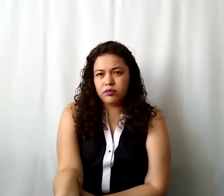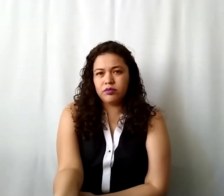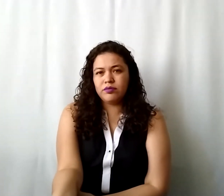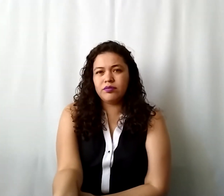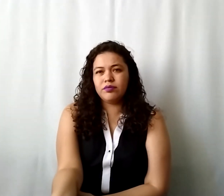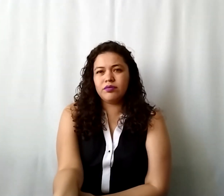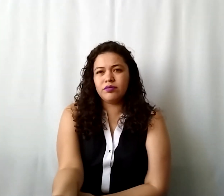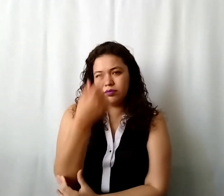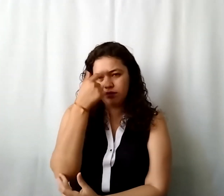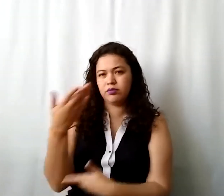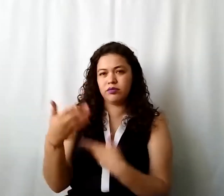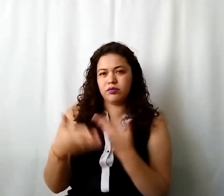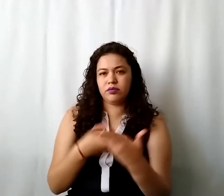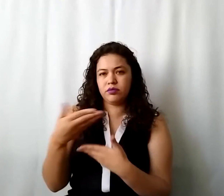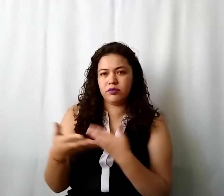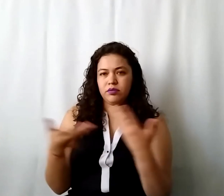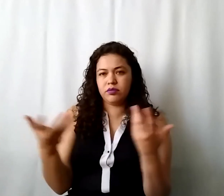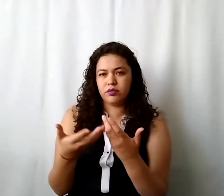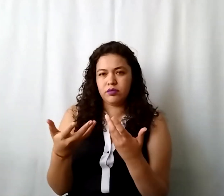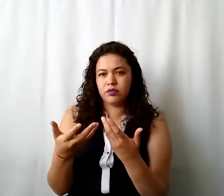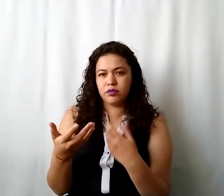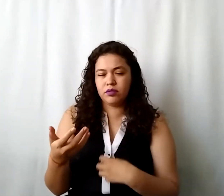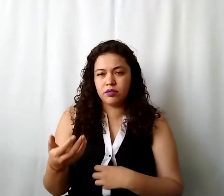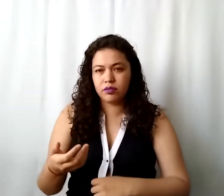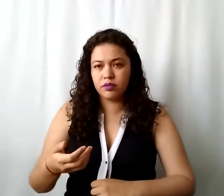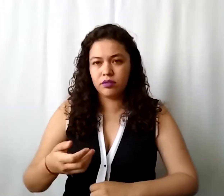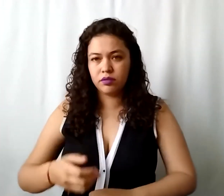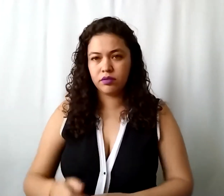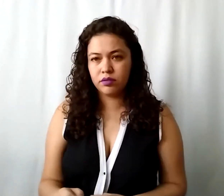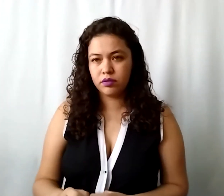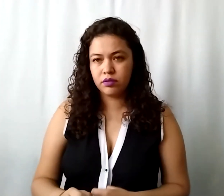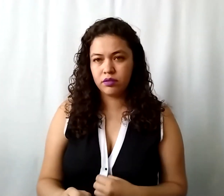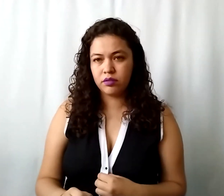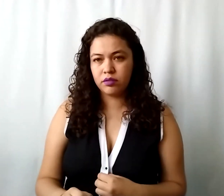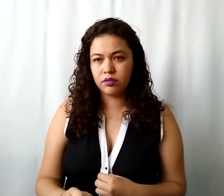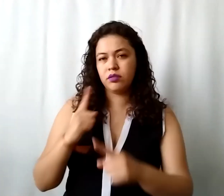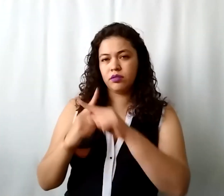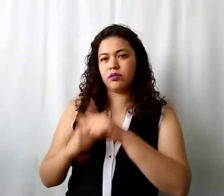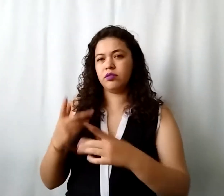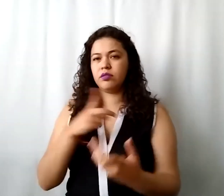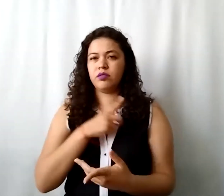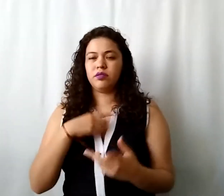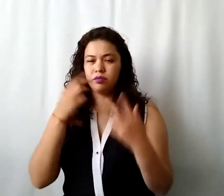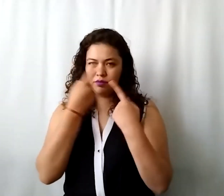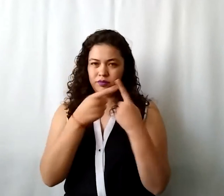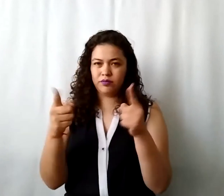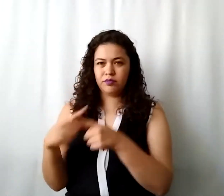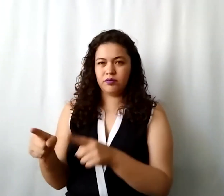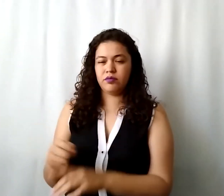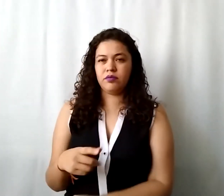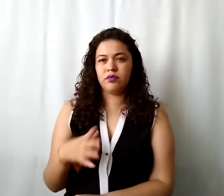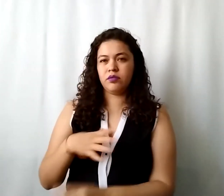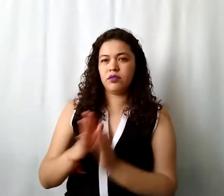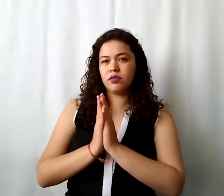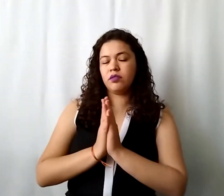se hace una contabilidad mensual y al sumar va a ser el total pero habría que ver como la diferencia yo te invitaría